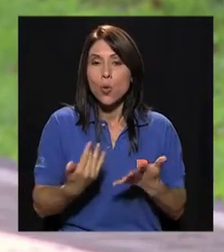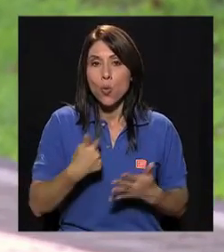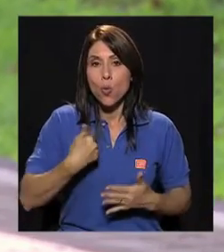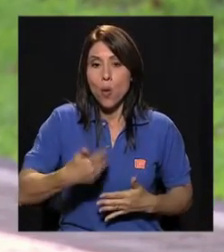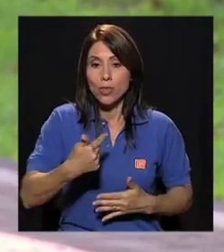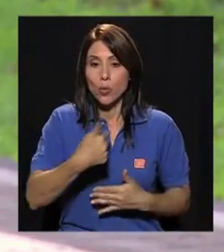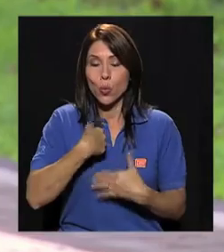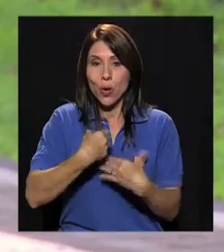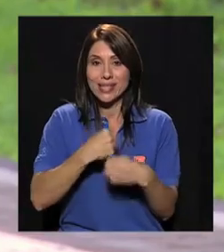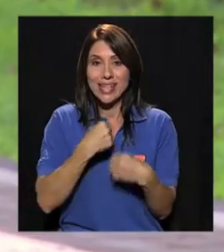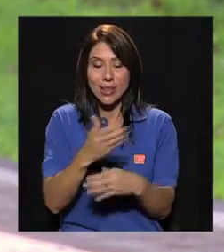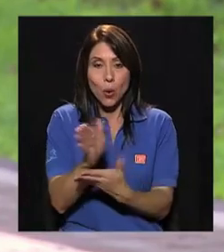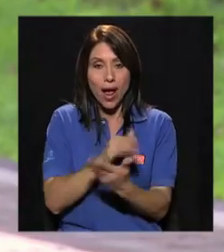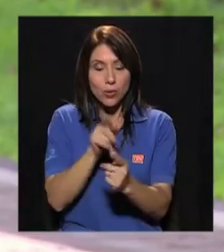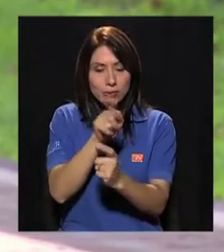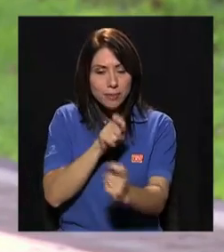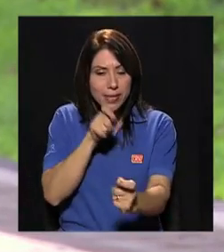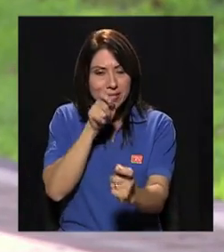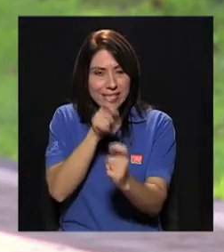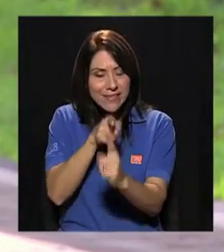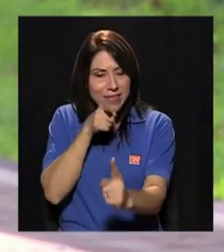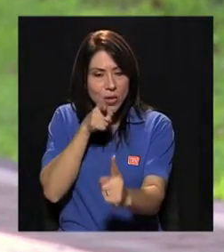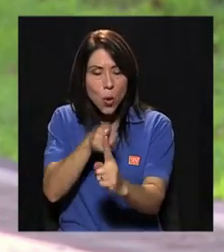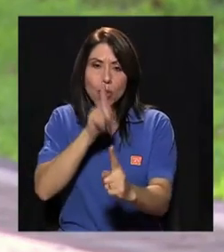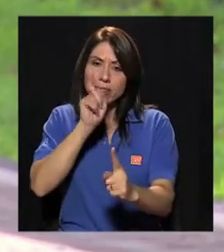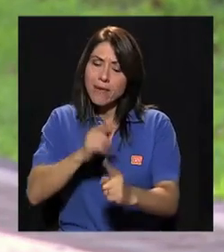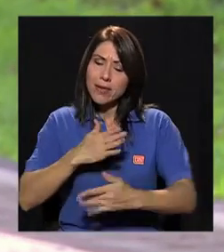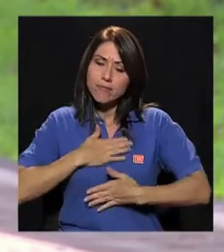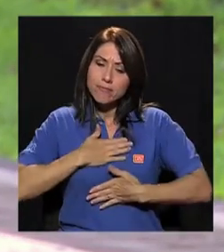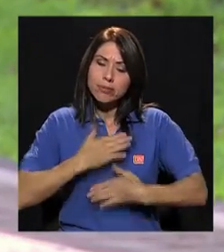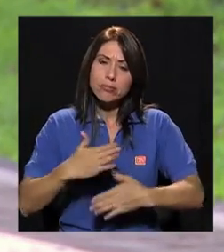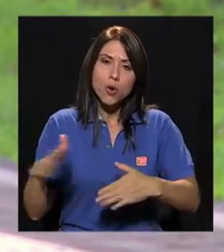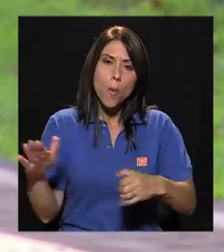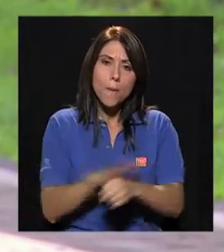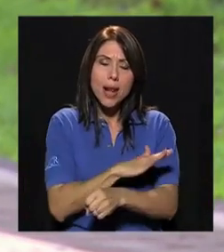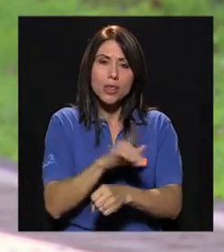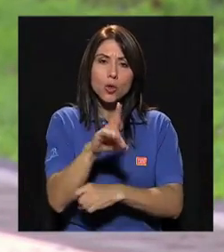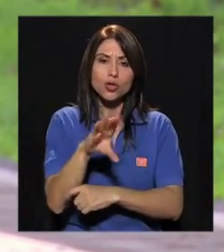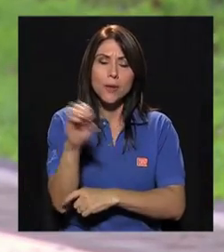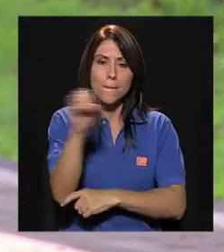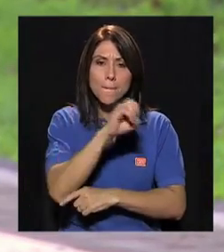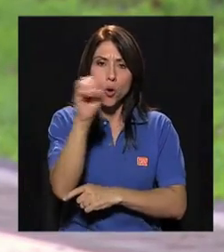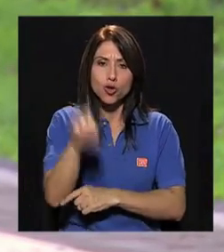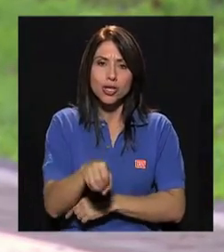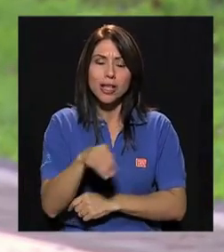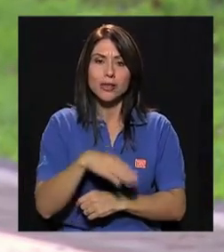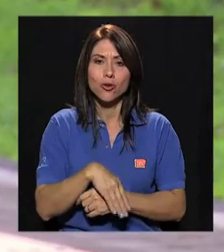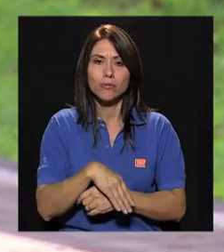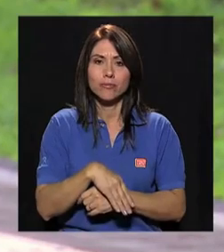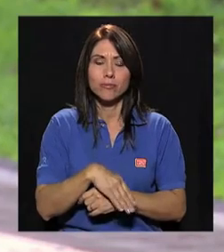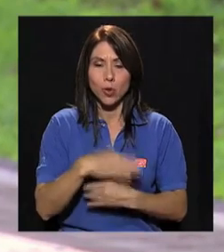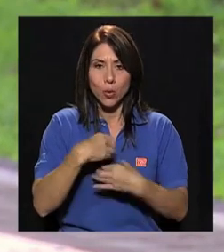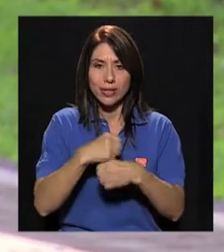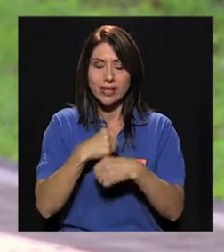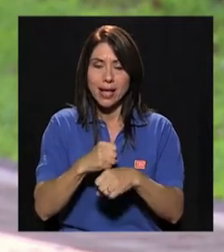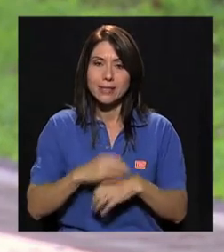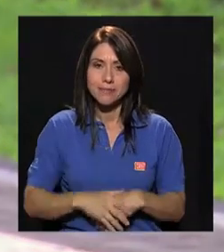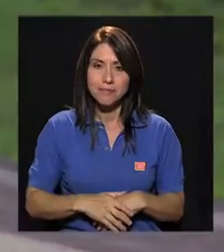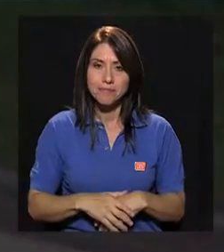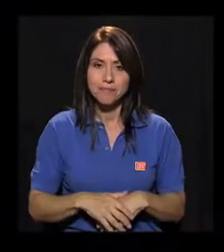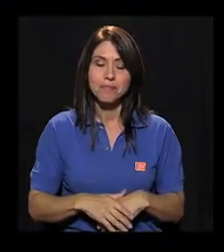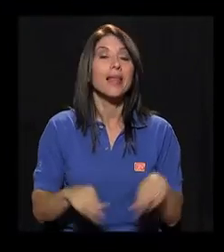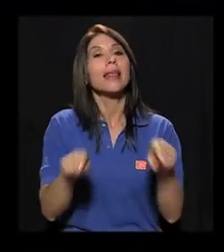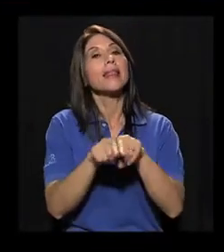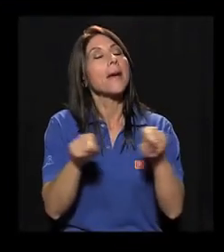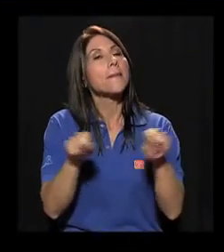cuando uno se está dedicando a algo en específico, se tiene que entregar por completo. Tiene que estar al 100% en lo